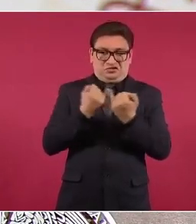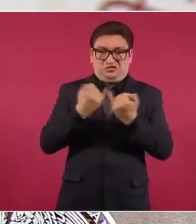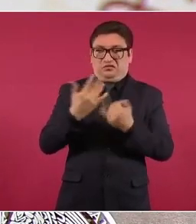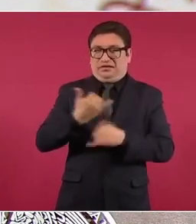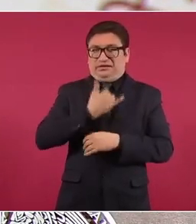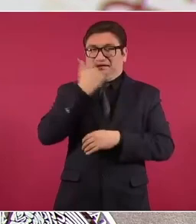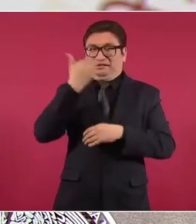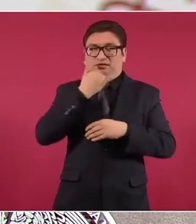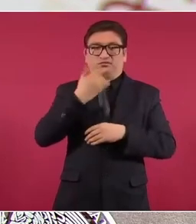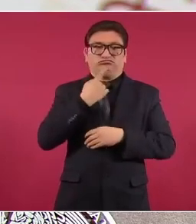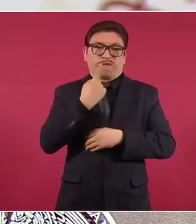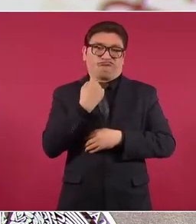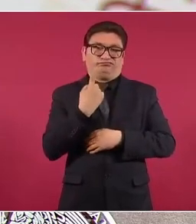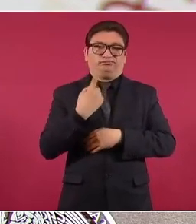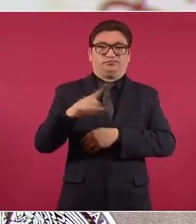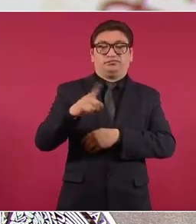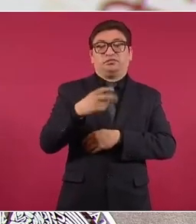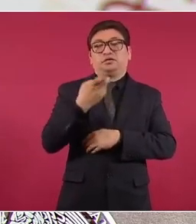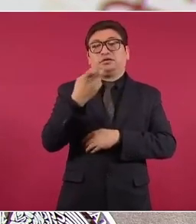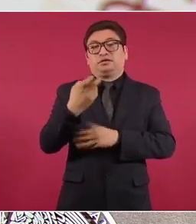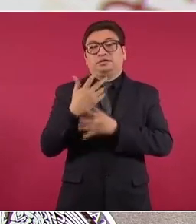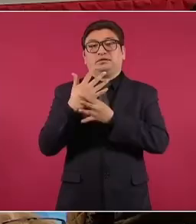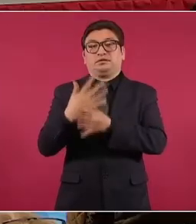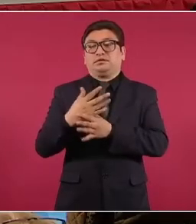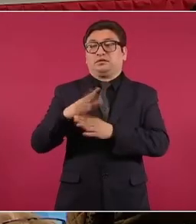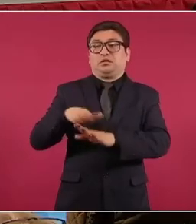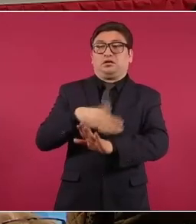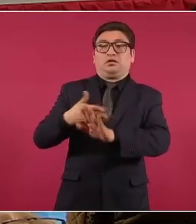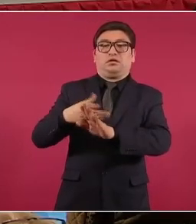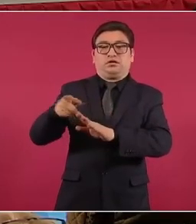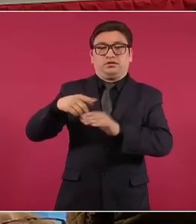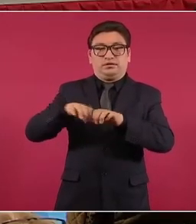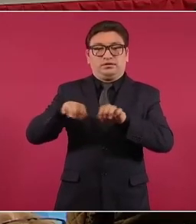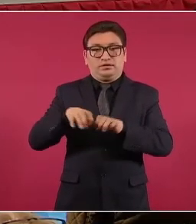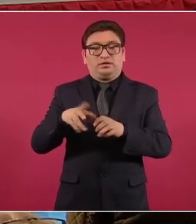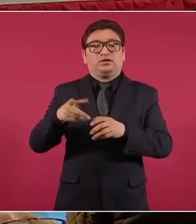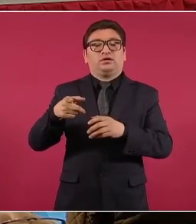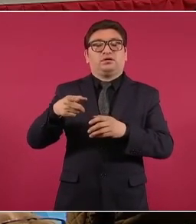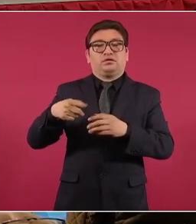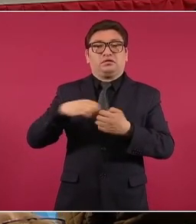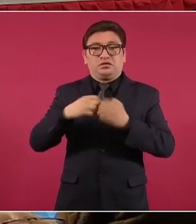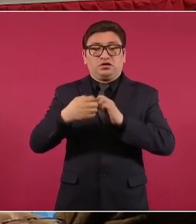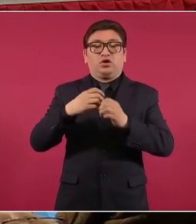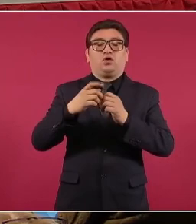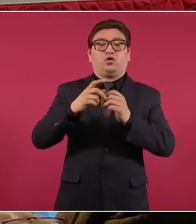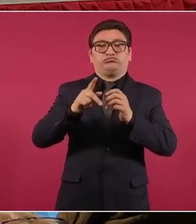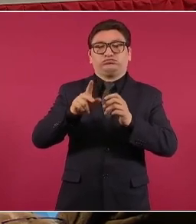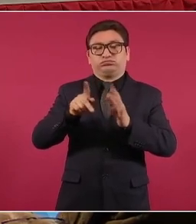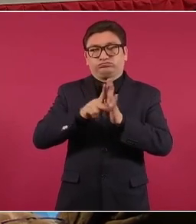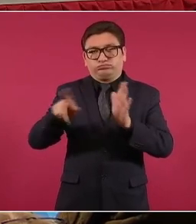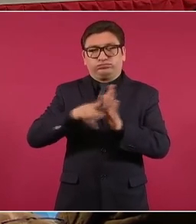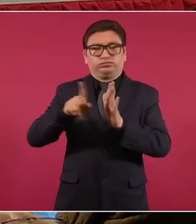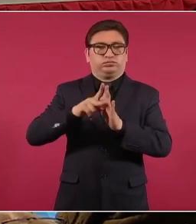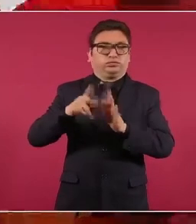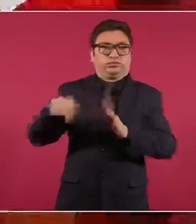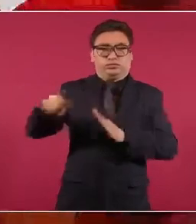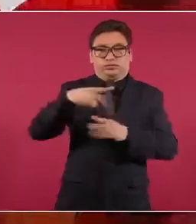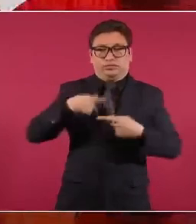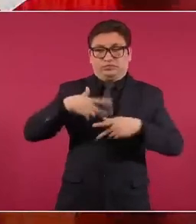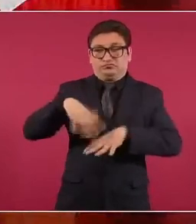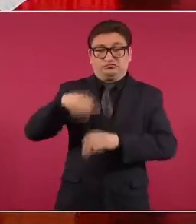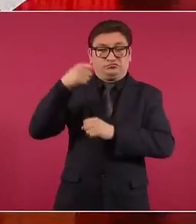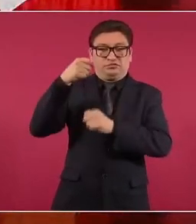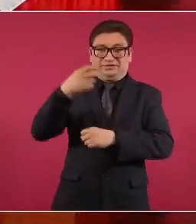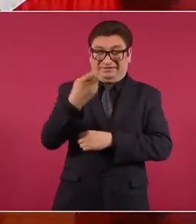error de denunciar el supuesto espionaje a opositores, activistas y periodistas, lo cual es